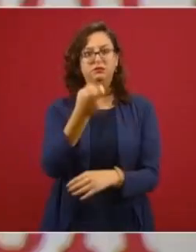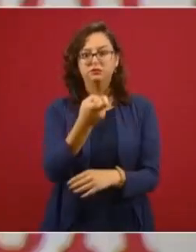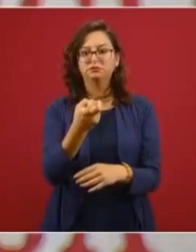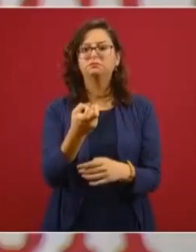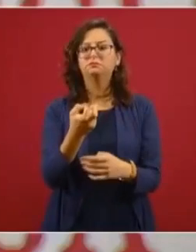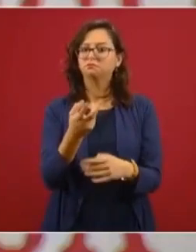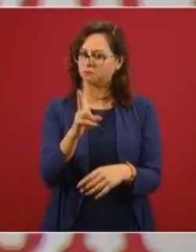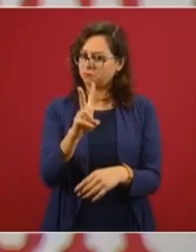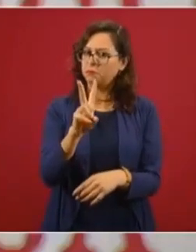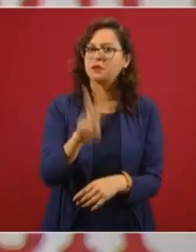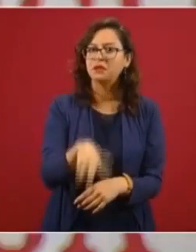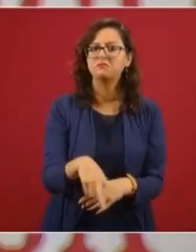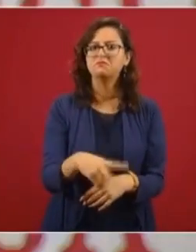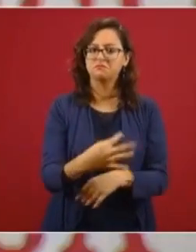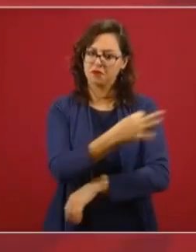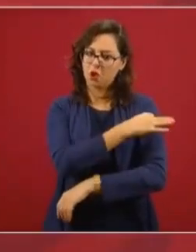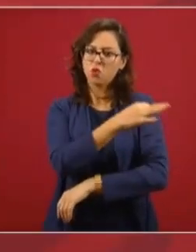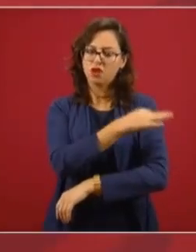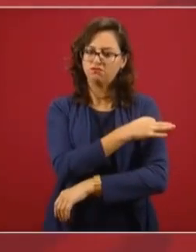y segura.